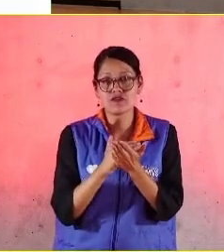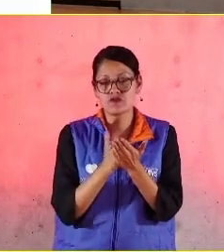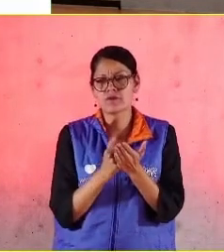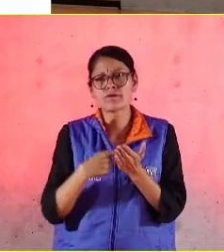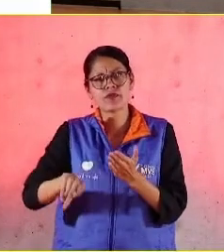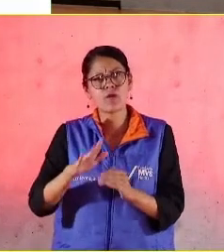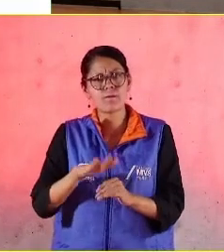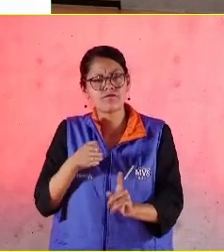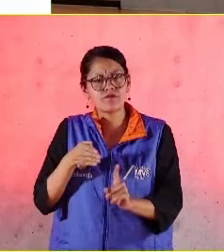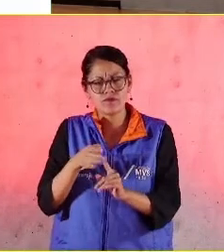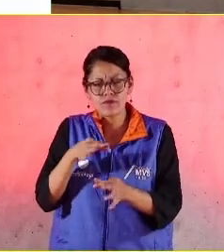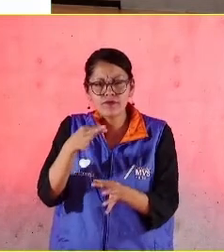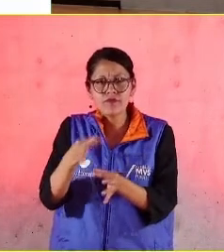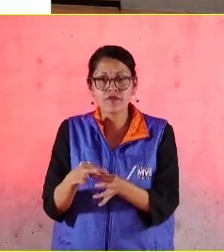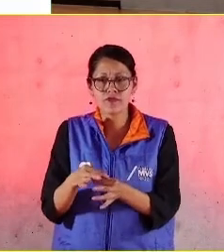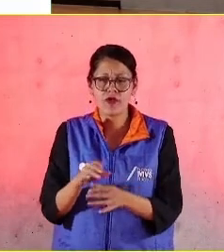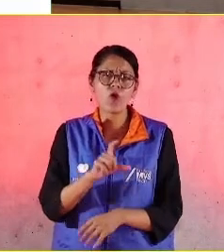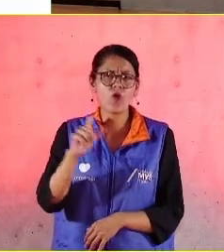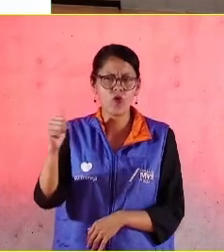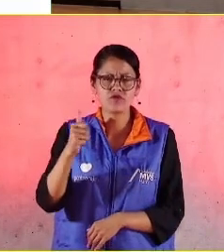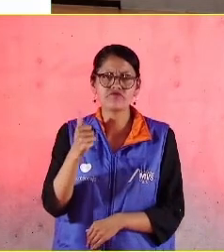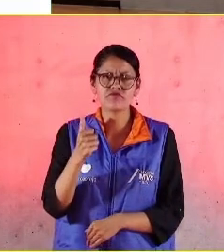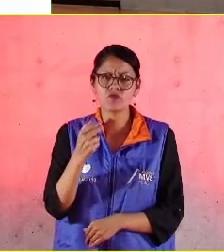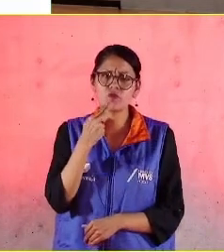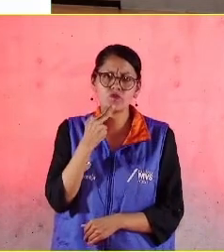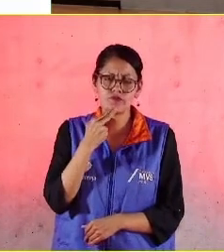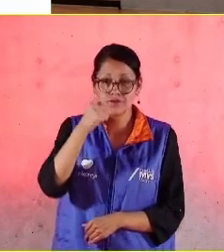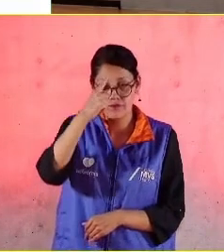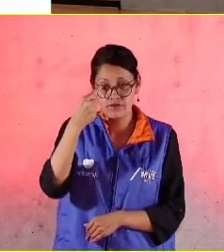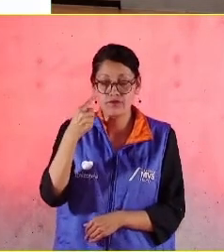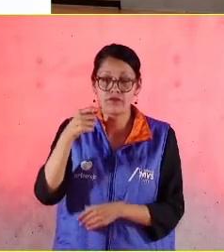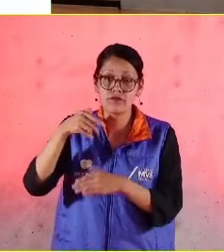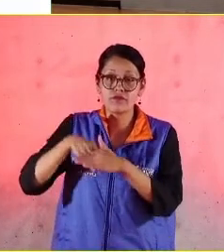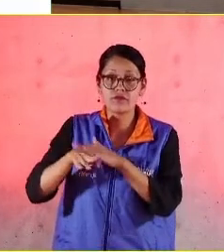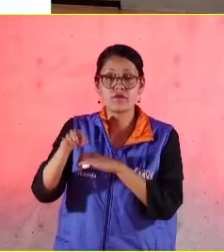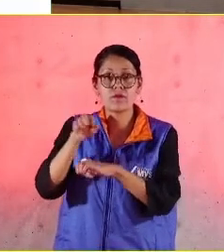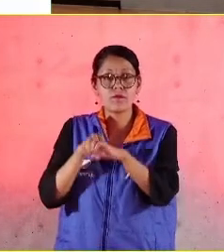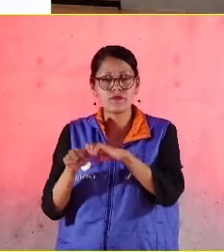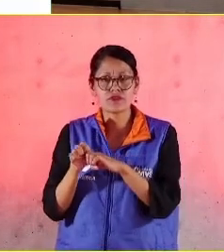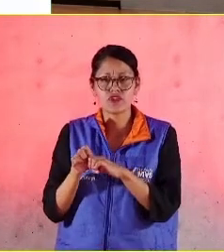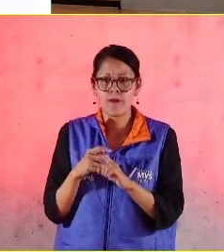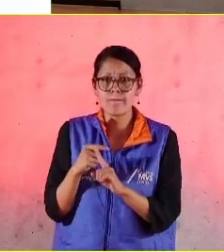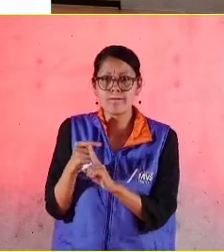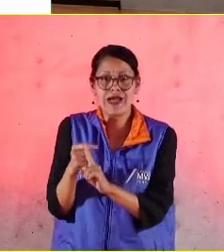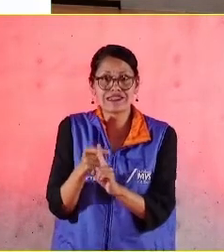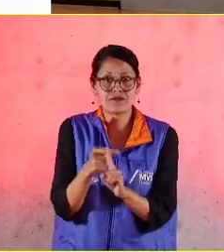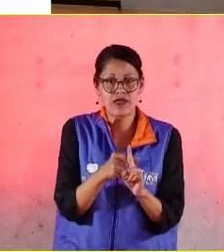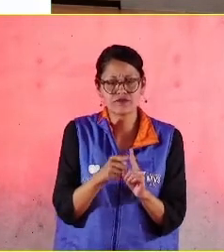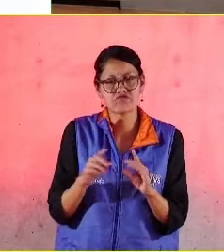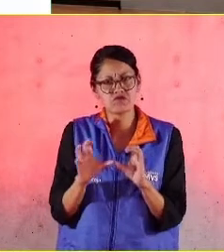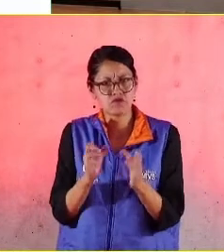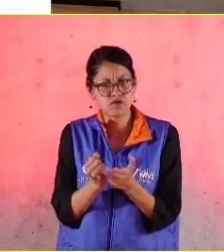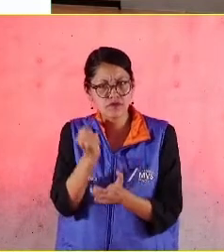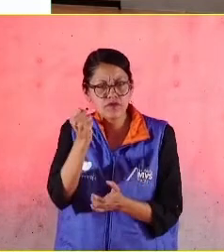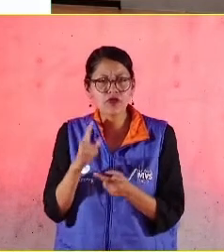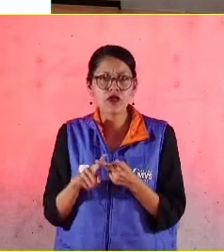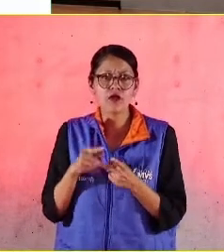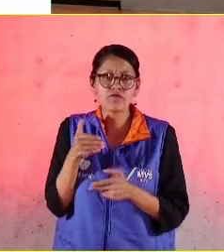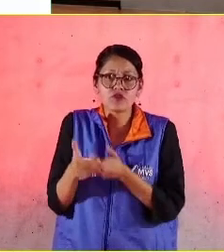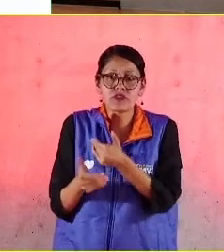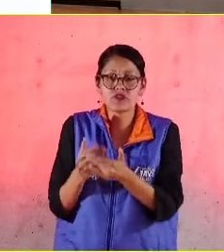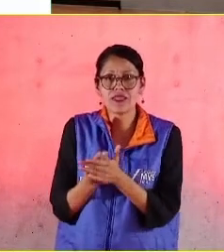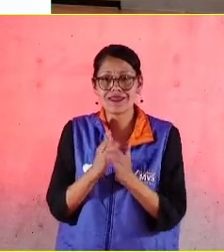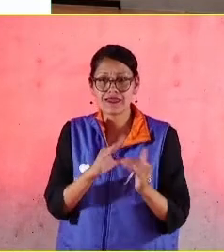tomando en cuenta muchos otros instrumentos a los cuales las empresas se van sumando certificaciones, procesos de